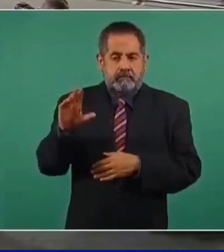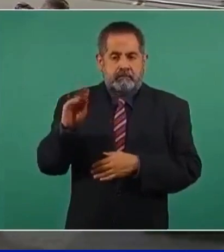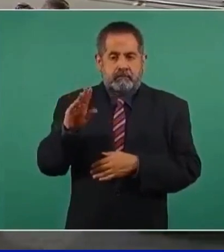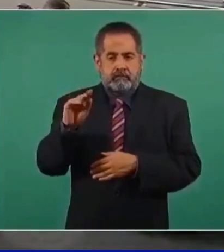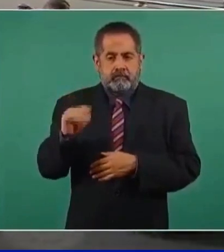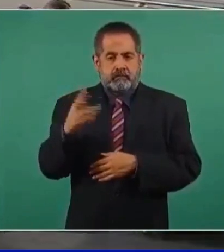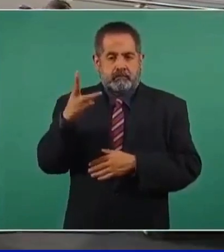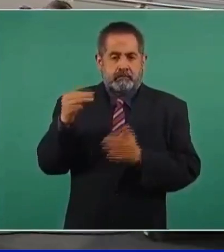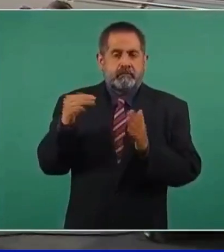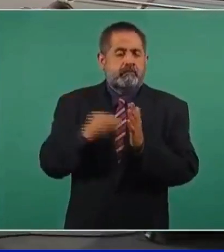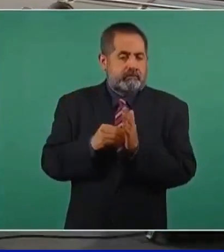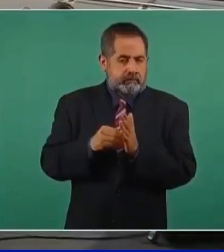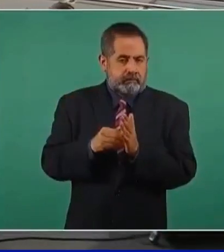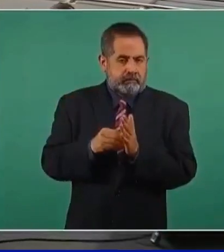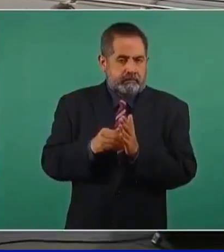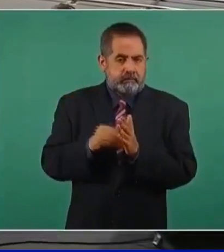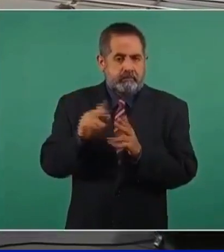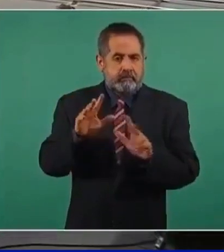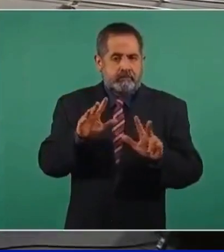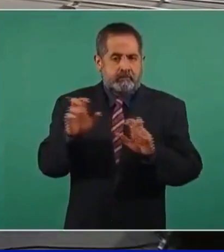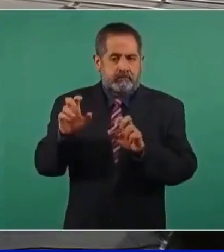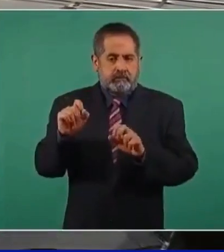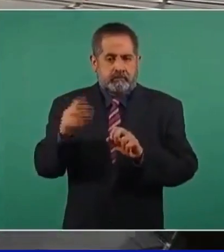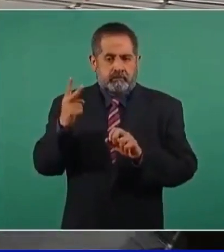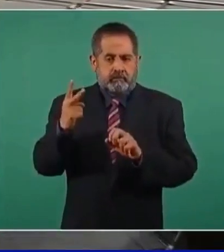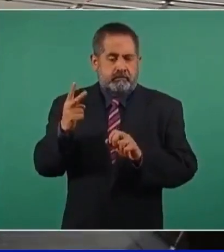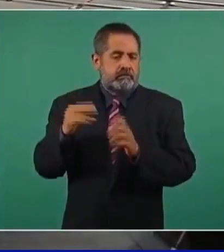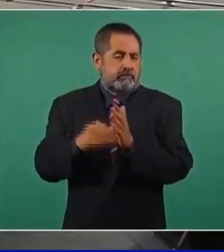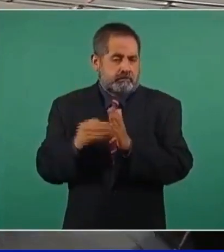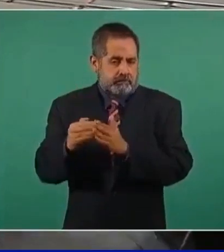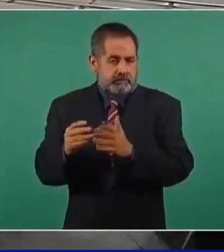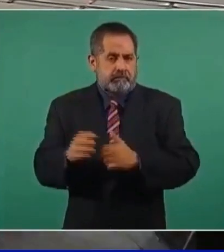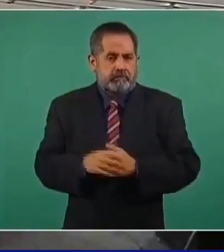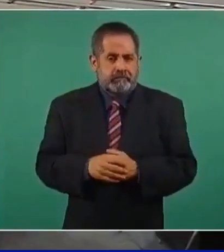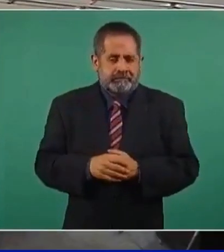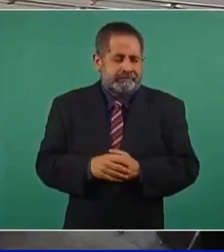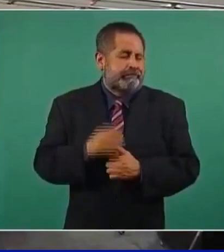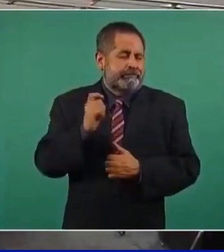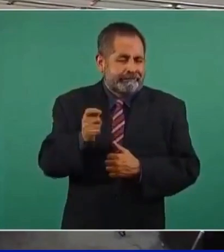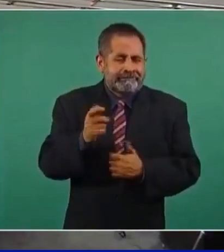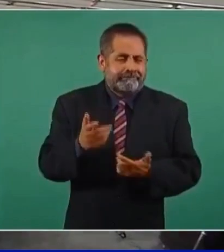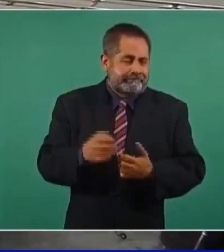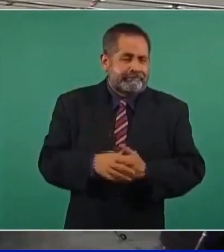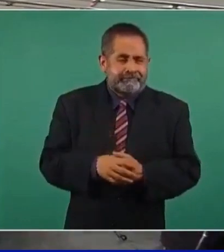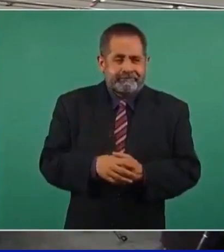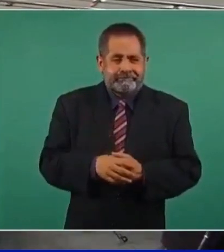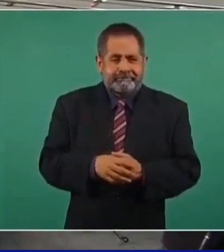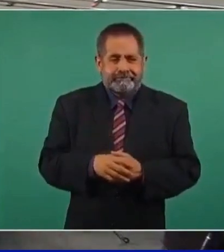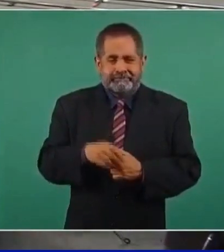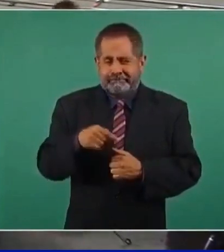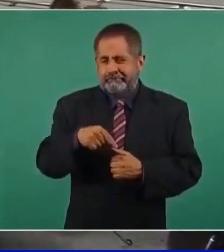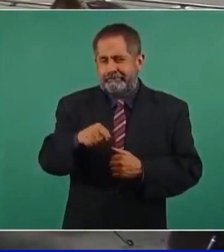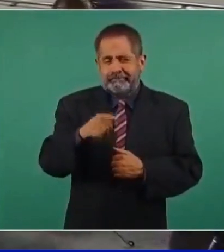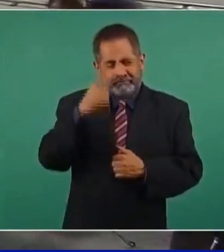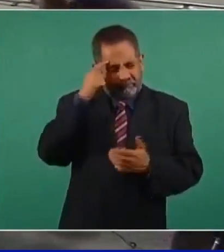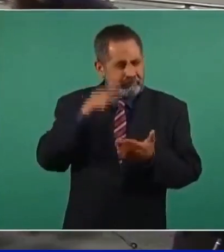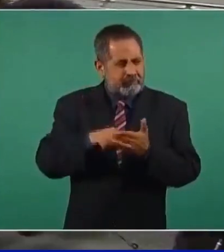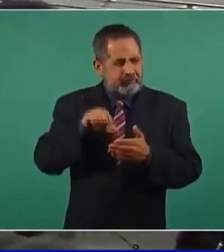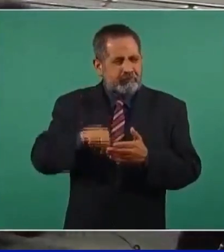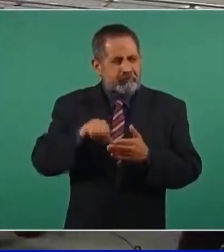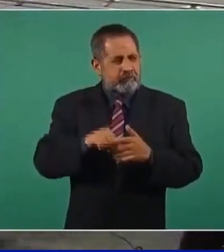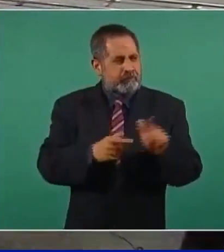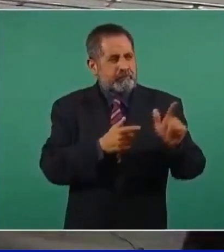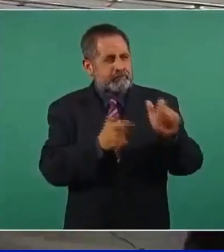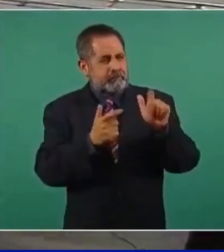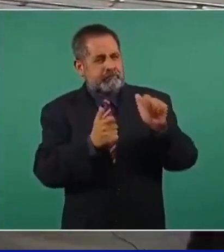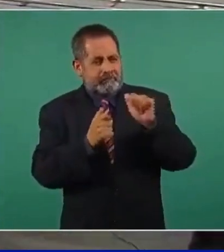993 mil 822 millones, ya estamos, yo creo que ya hoy llegamos a los dos